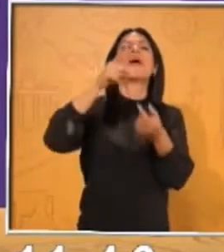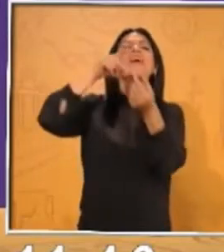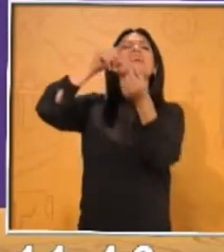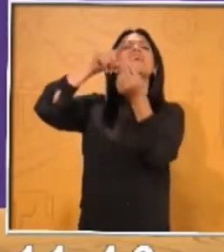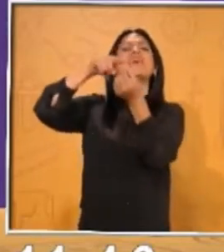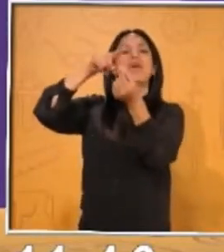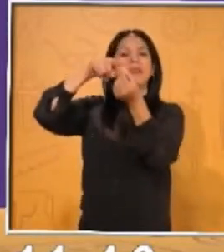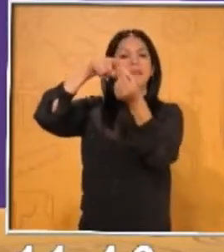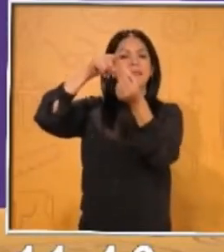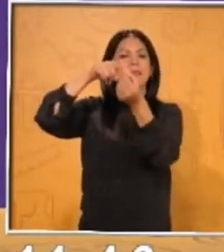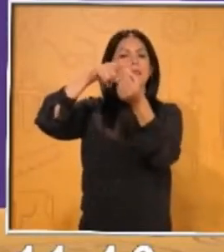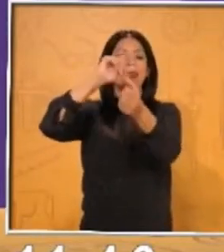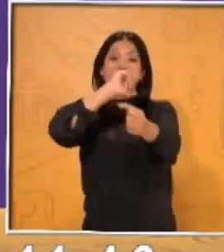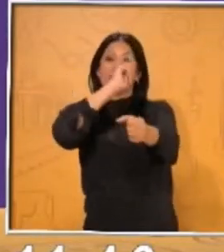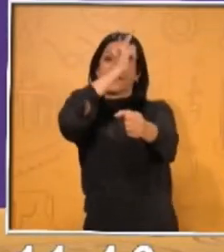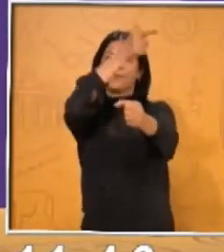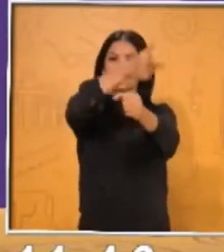América?